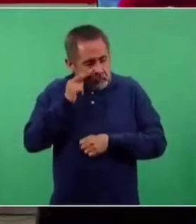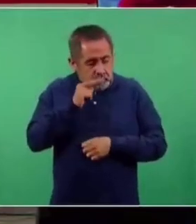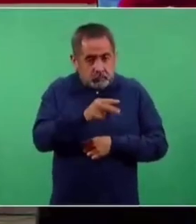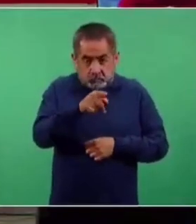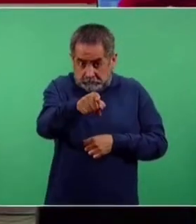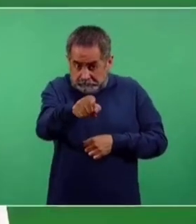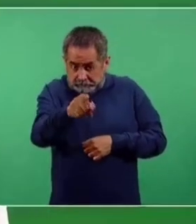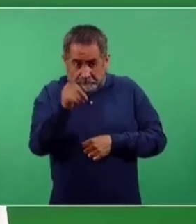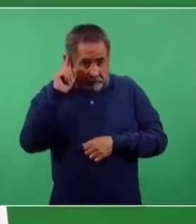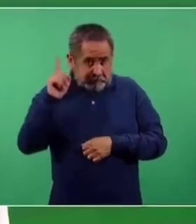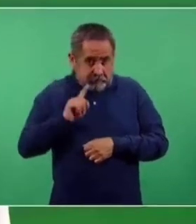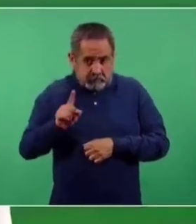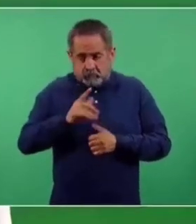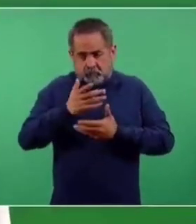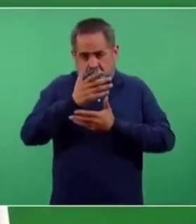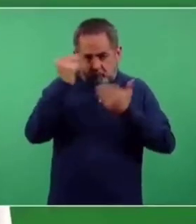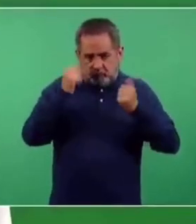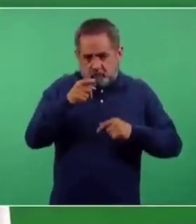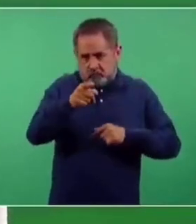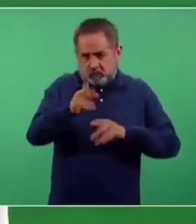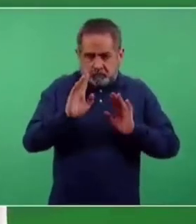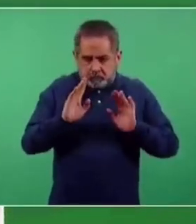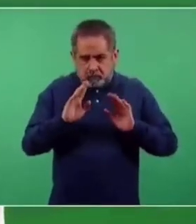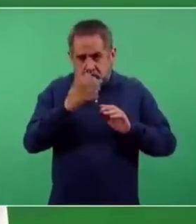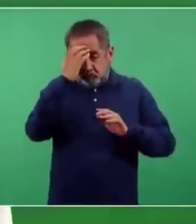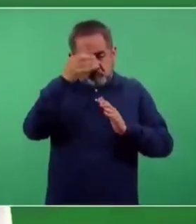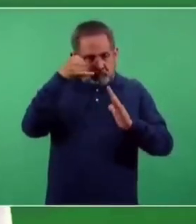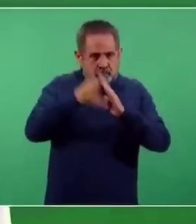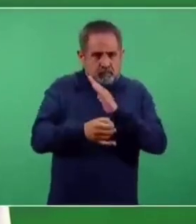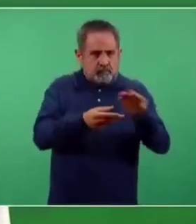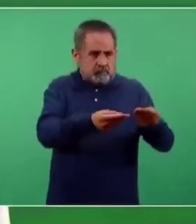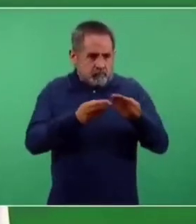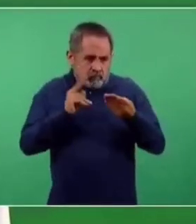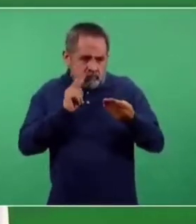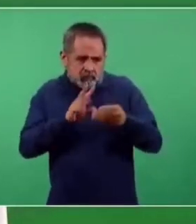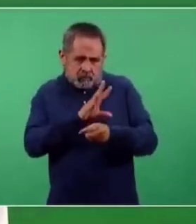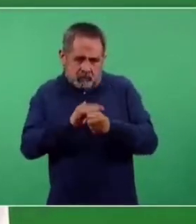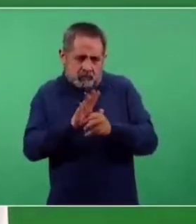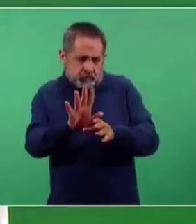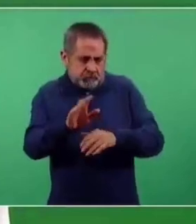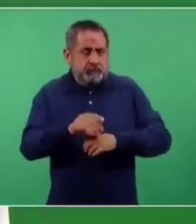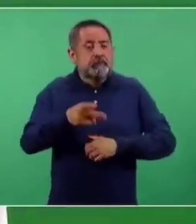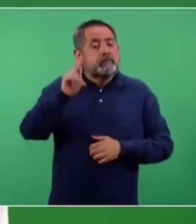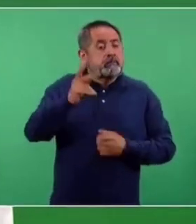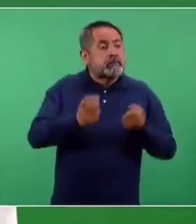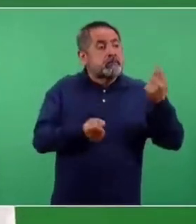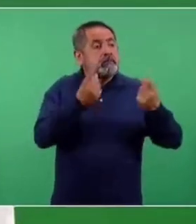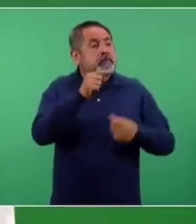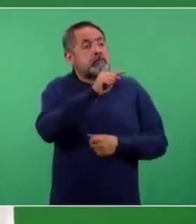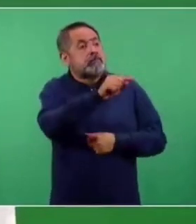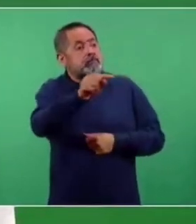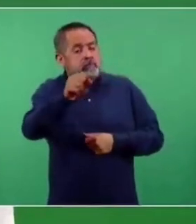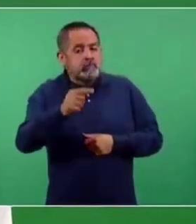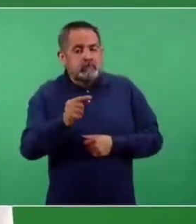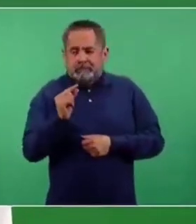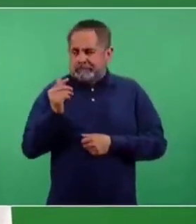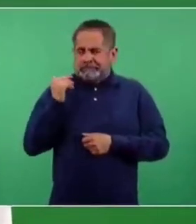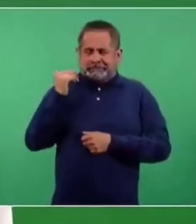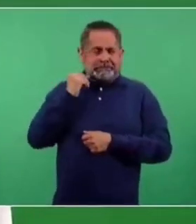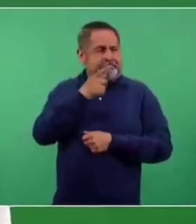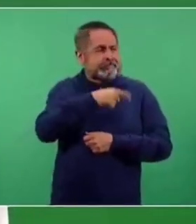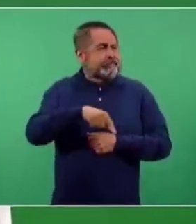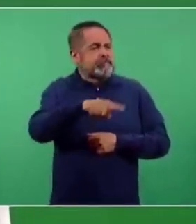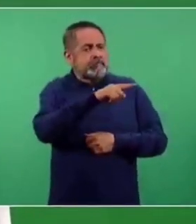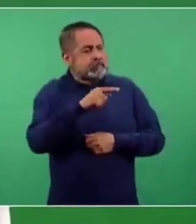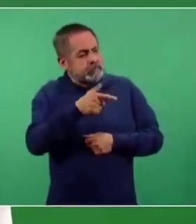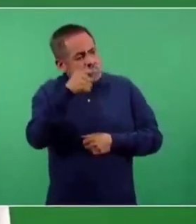caso de las personas de Zacatecas que usted comenta, porque no conozco el reporte completo, pero en días pasados, en días recientes,